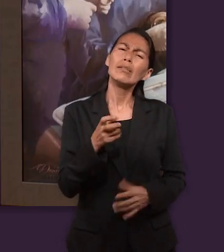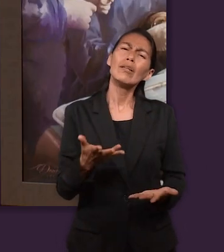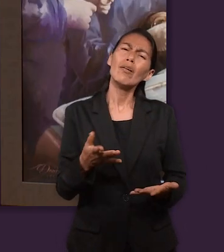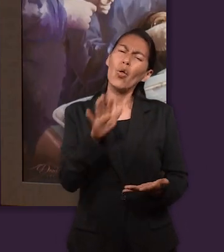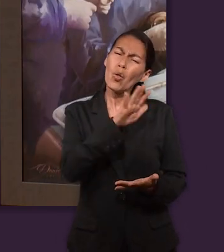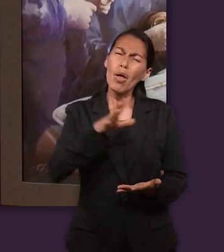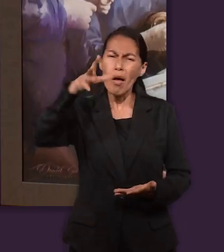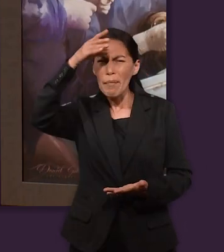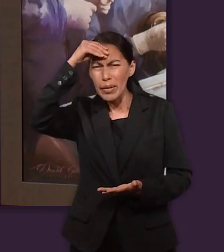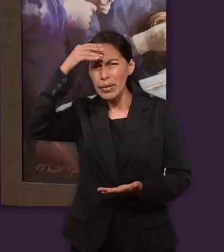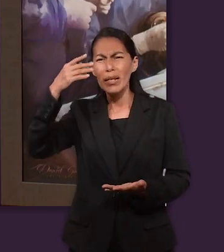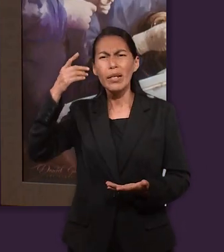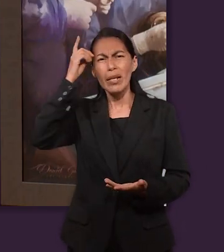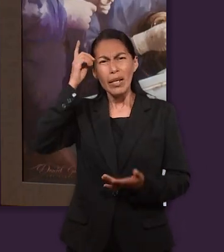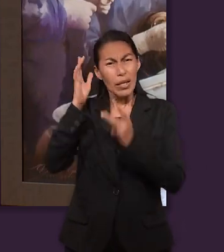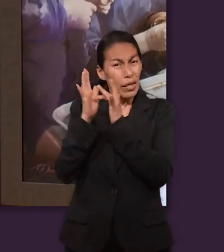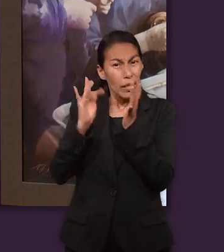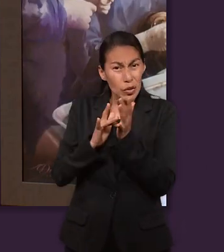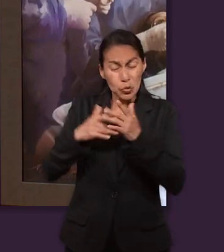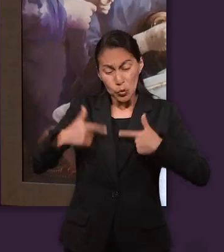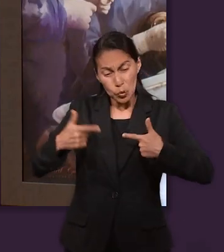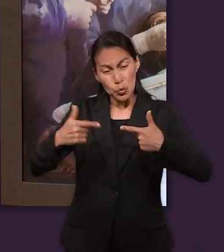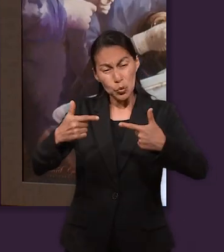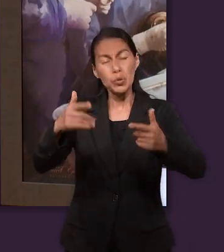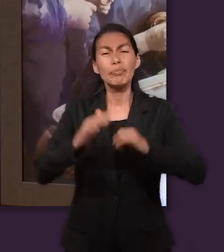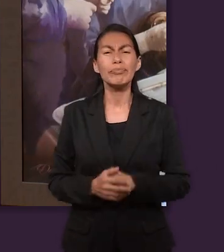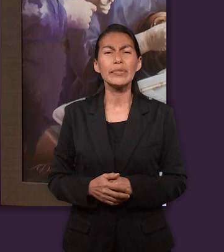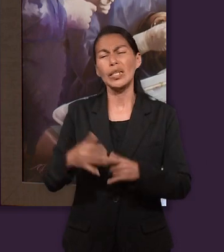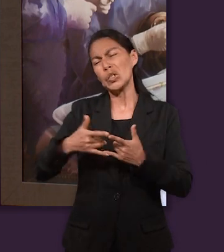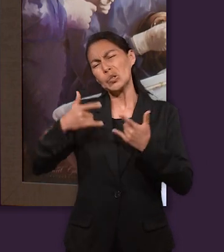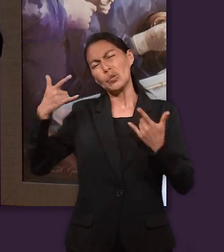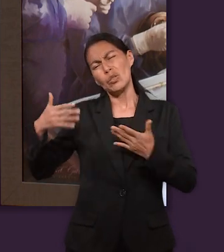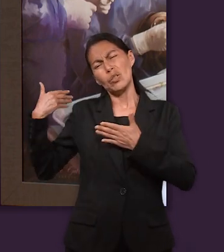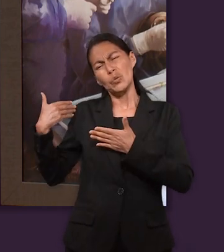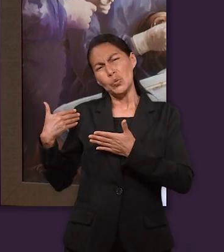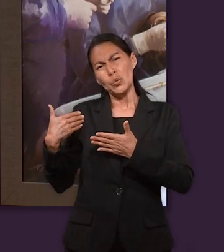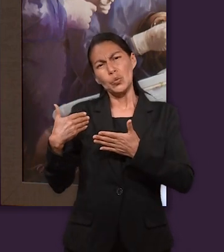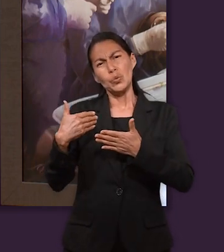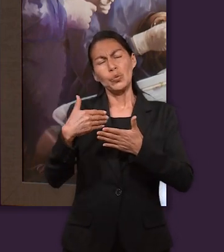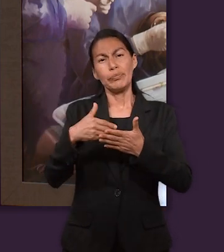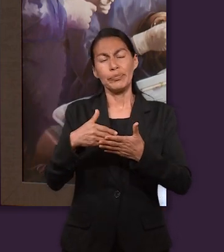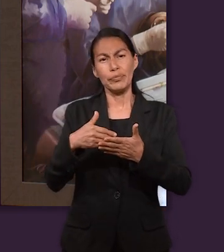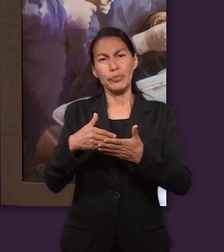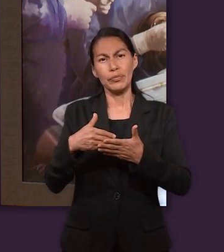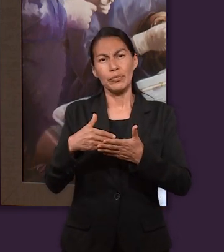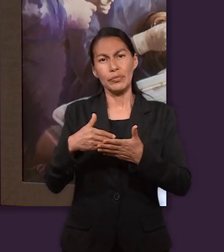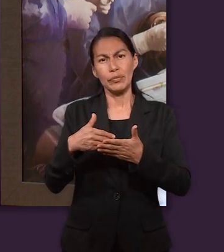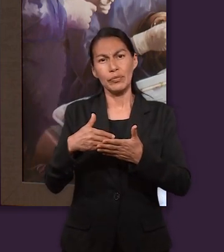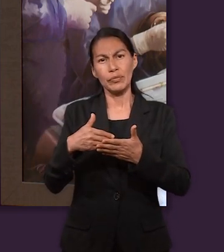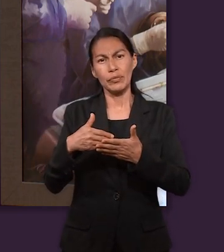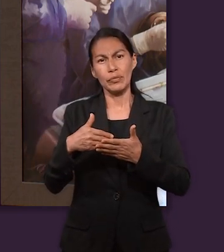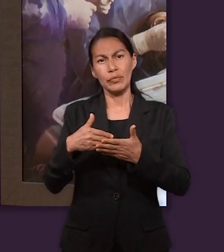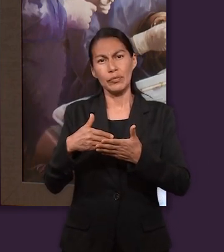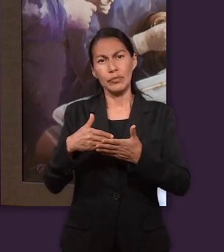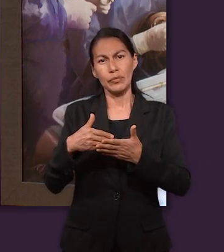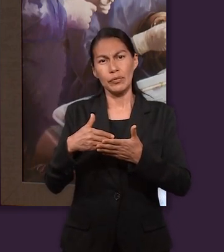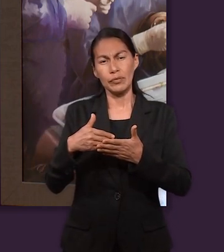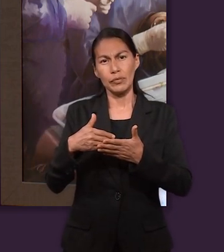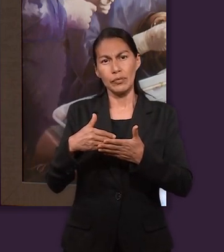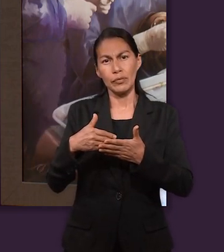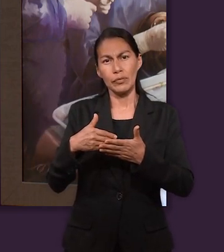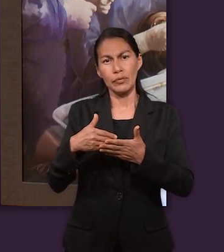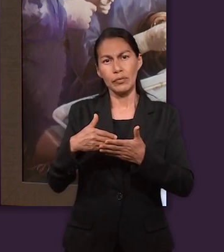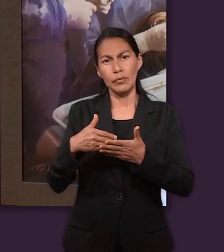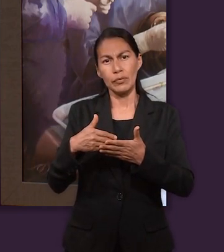esto. La descendencia de Jesús, a raíz de toda esta historia, de este cuadro, podemos ver que de aquí